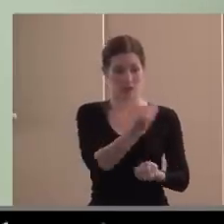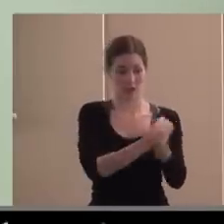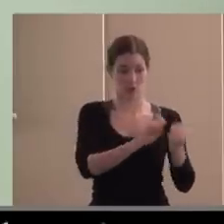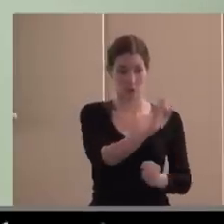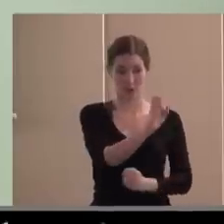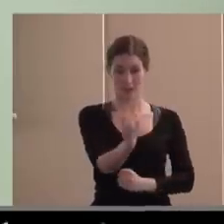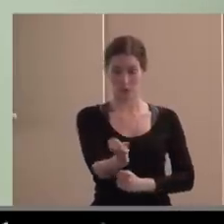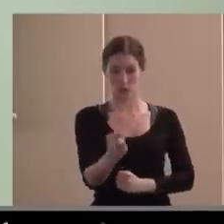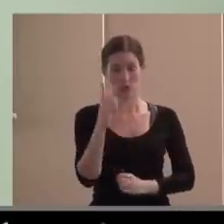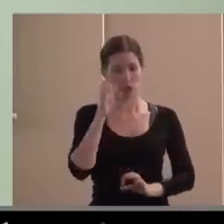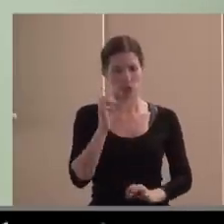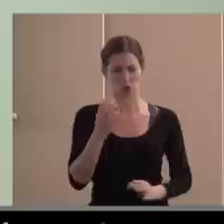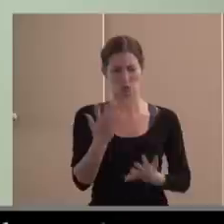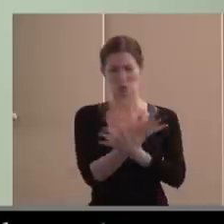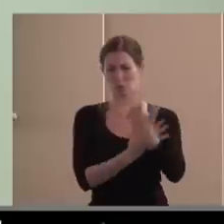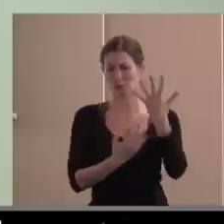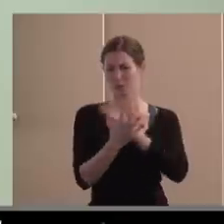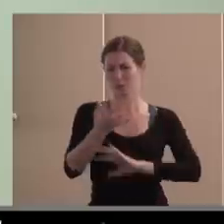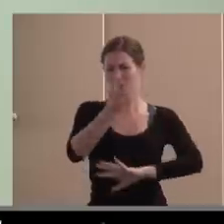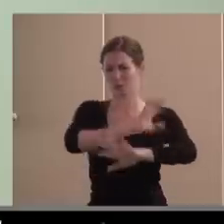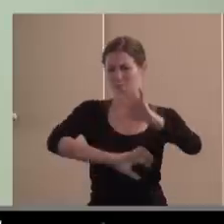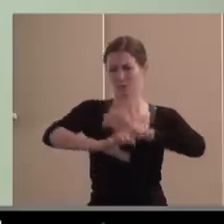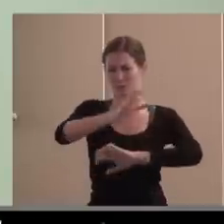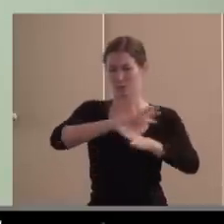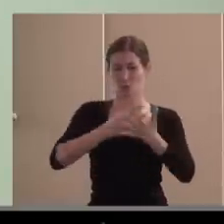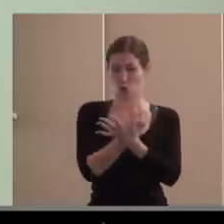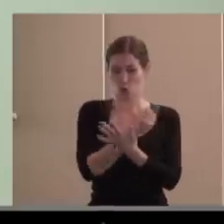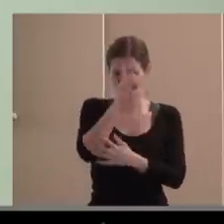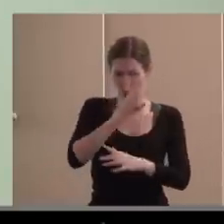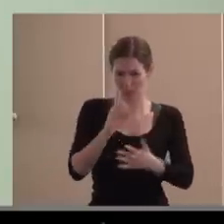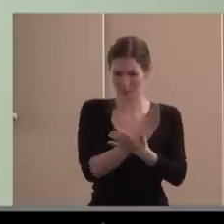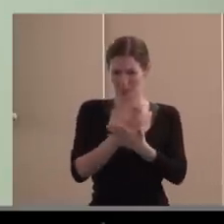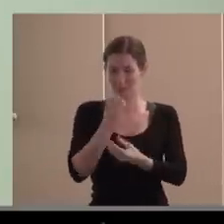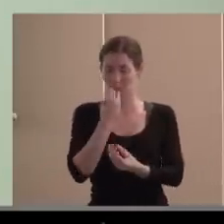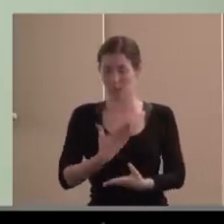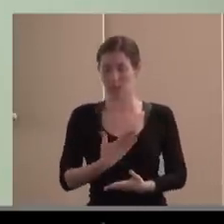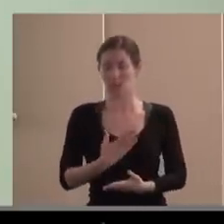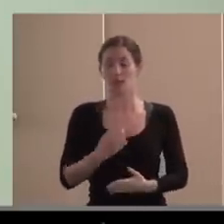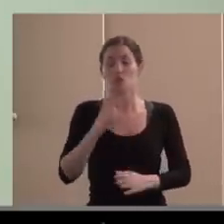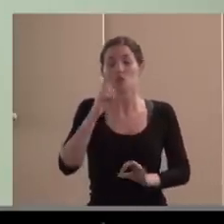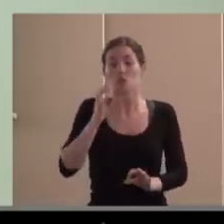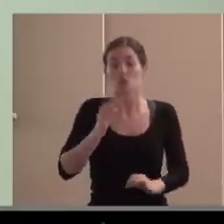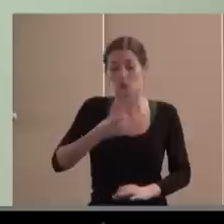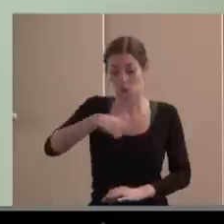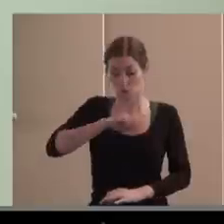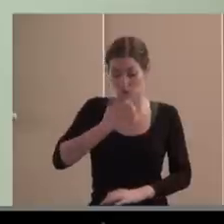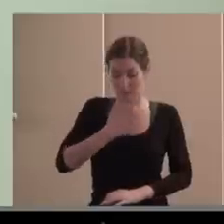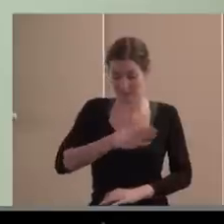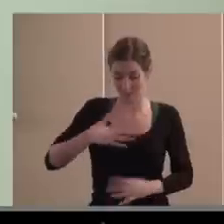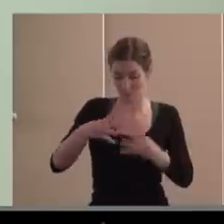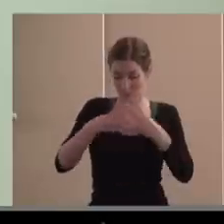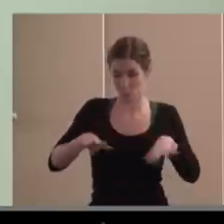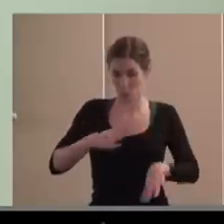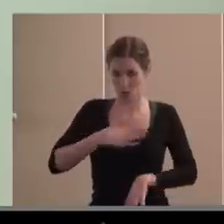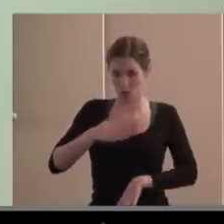de mayor confusión, de totum revolutum. Tendremos, yo creo que una de las salidas que tenemos para salvar incluso nuestra estructura productiva,